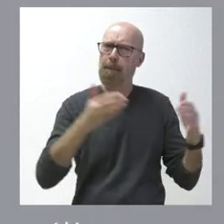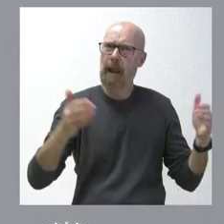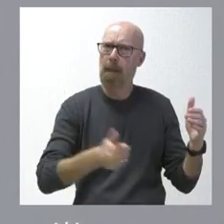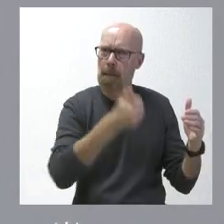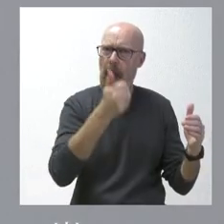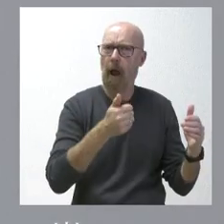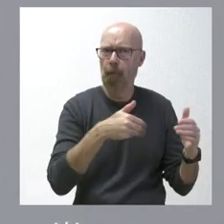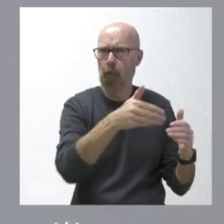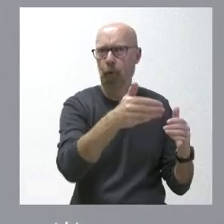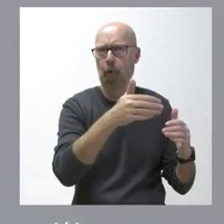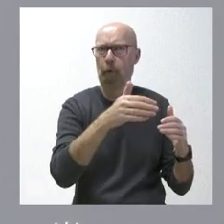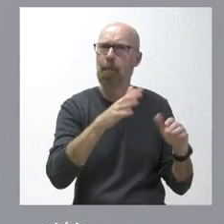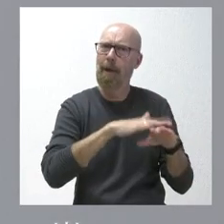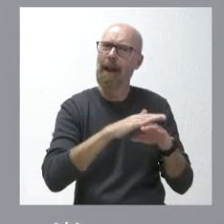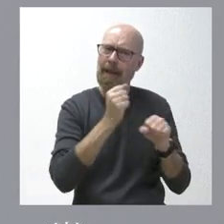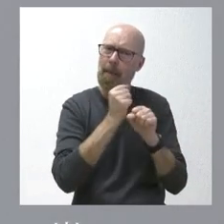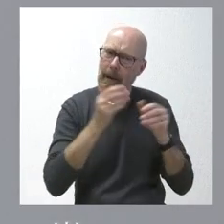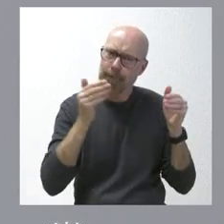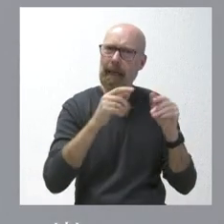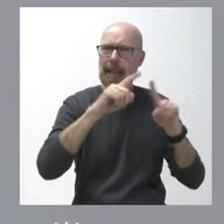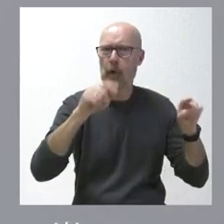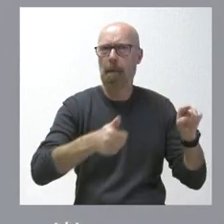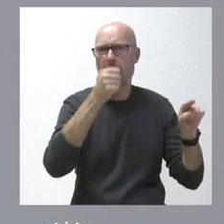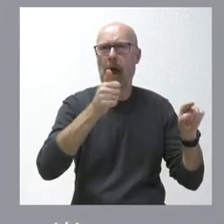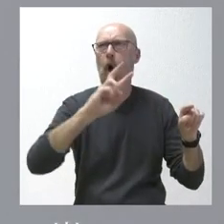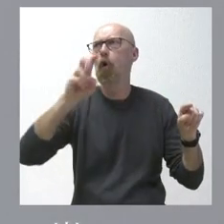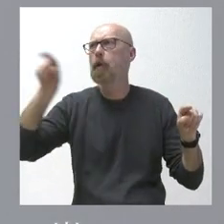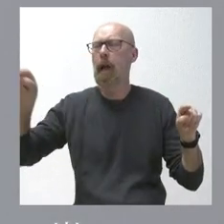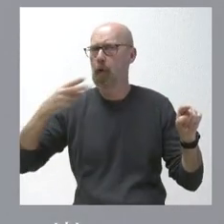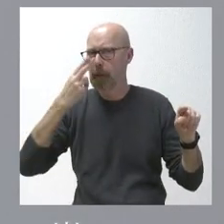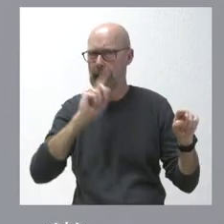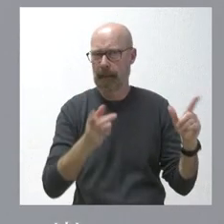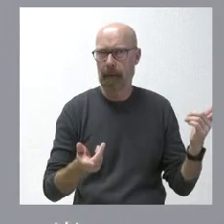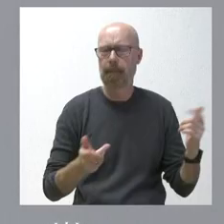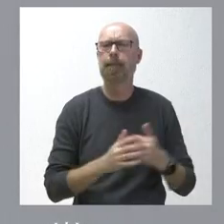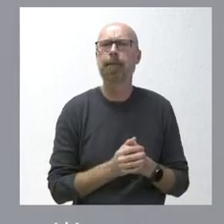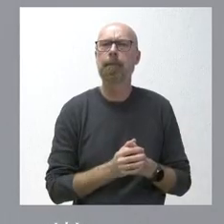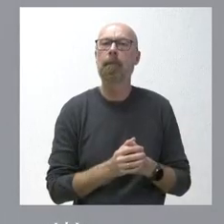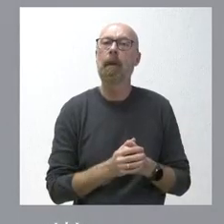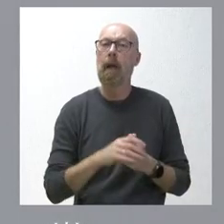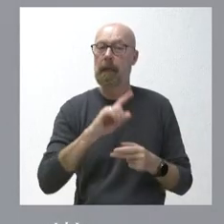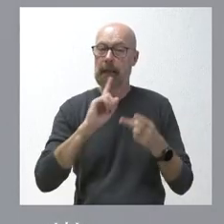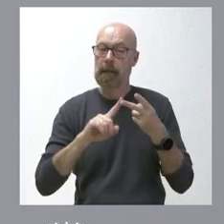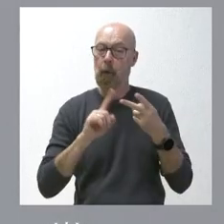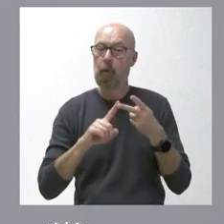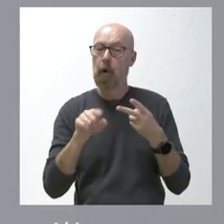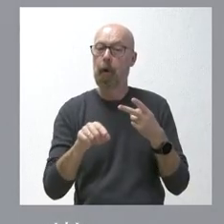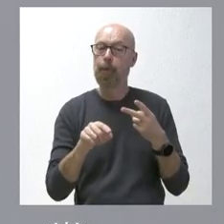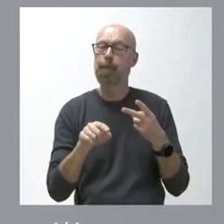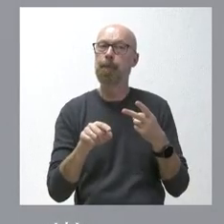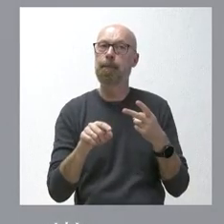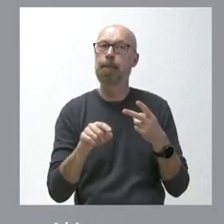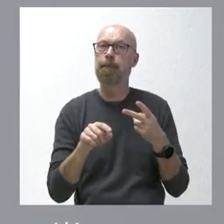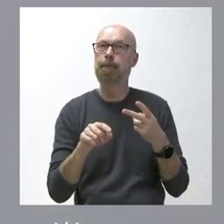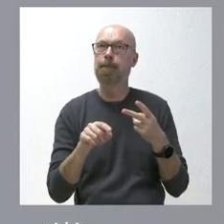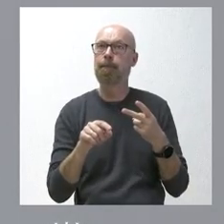en Segovia ante otras posibles ubicaciones fuera de España. Lo segundo es un hub